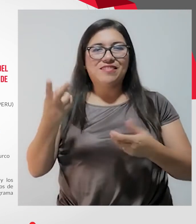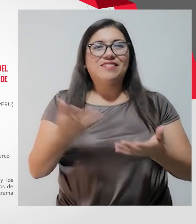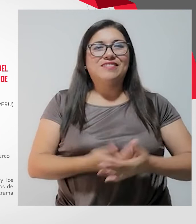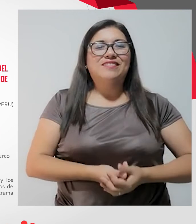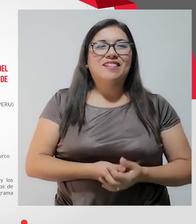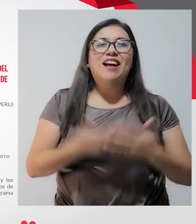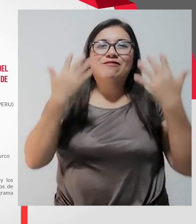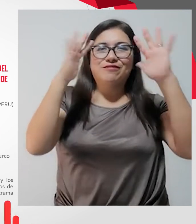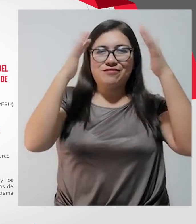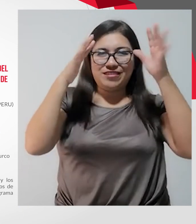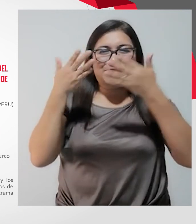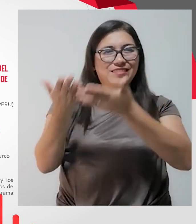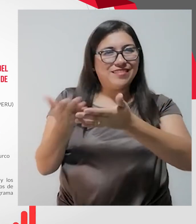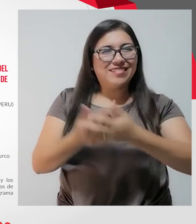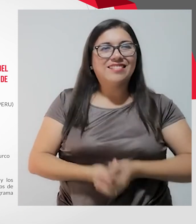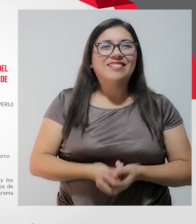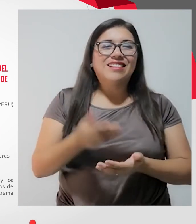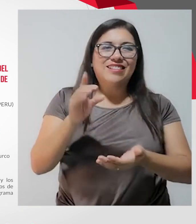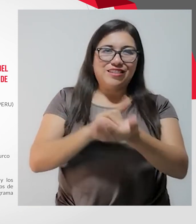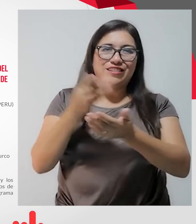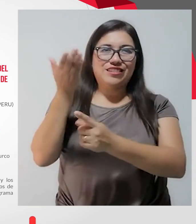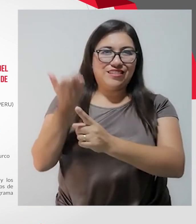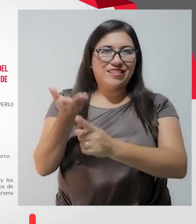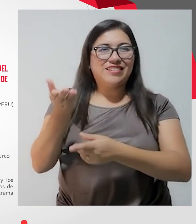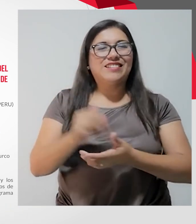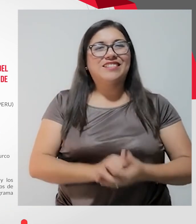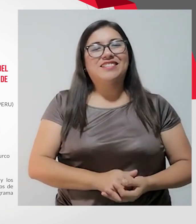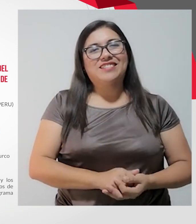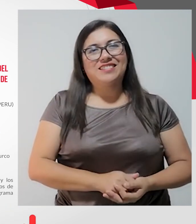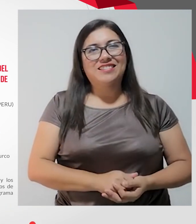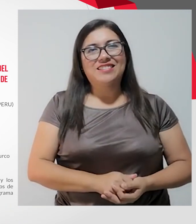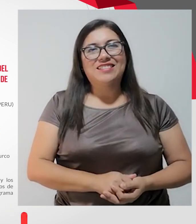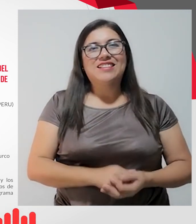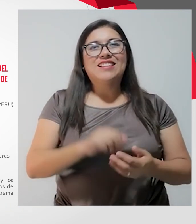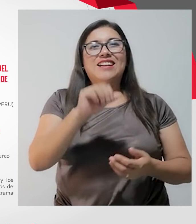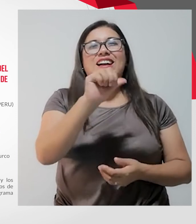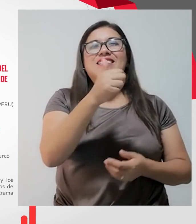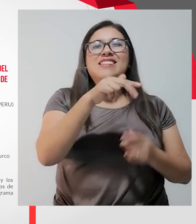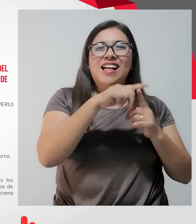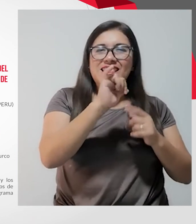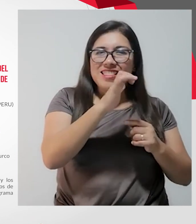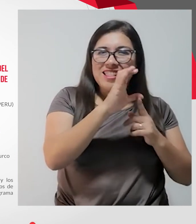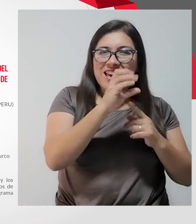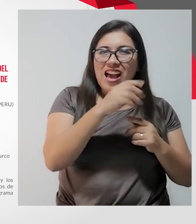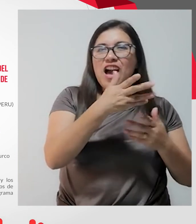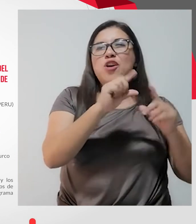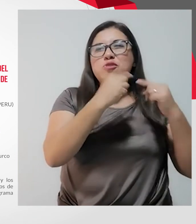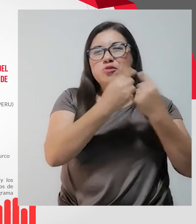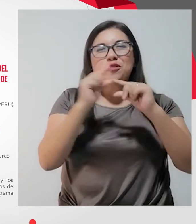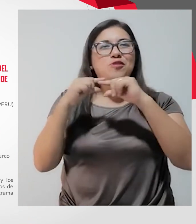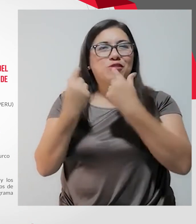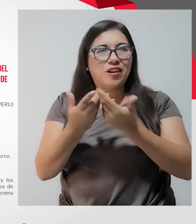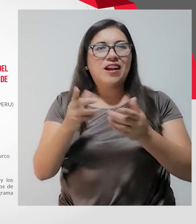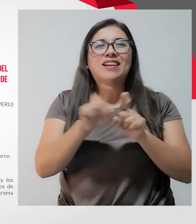Sentido. Felicitaciones a la doctora Esquivel, a Santiago Apóstol y